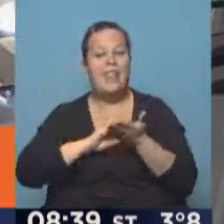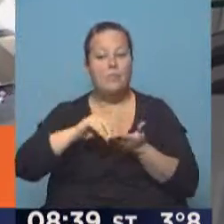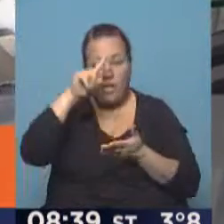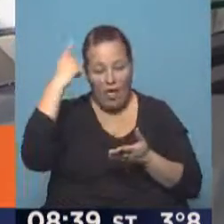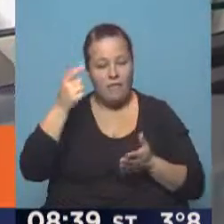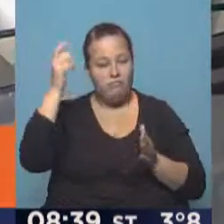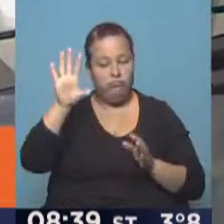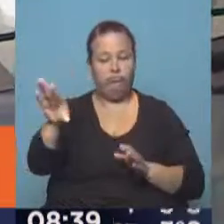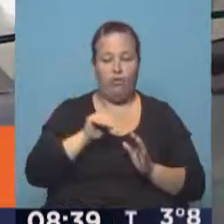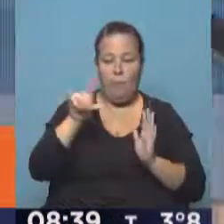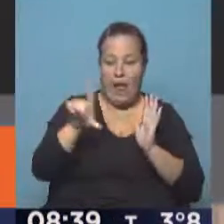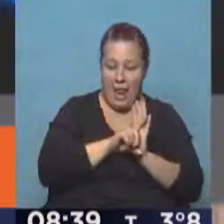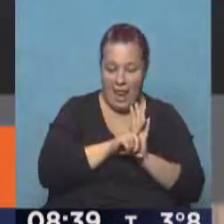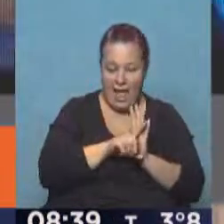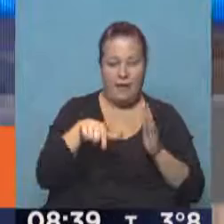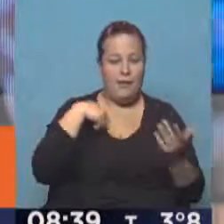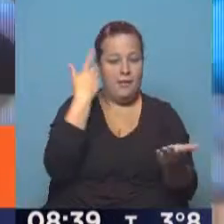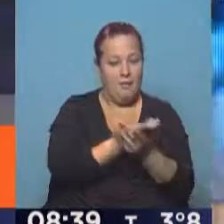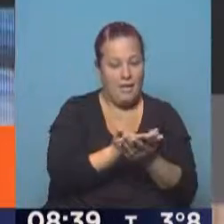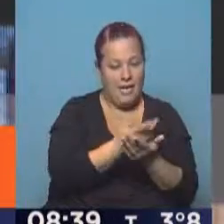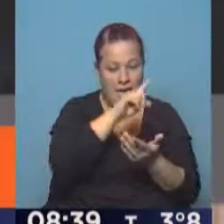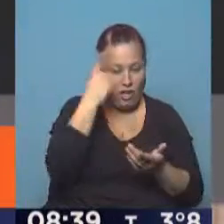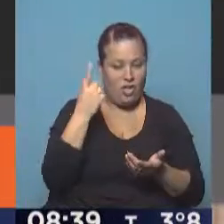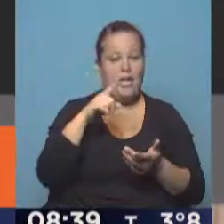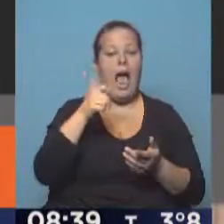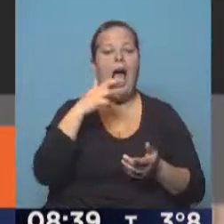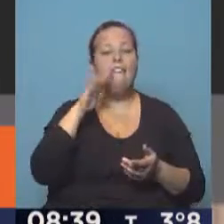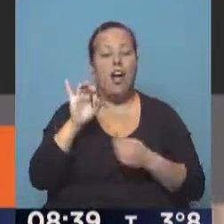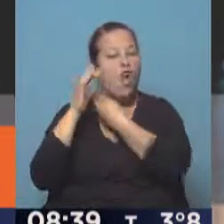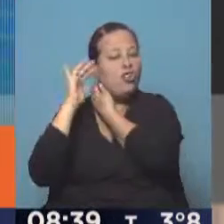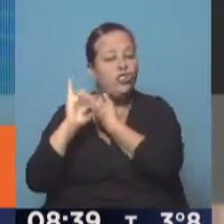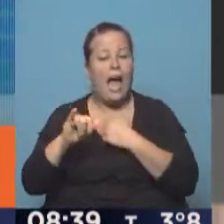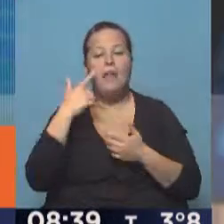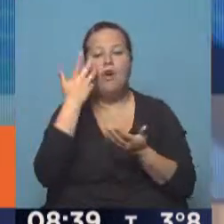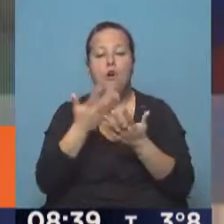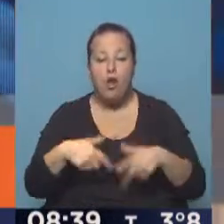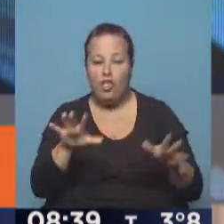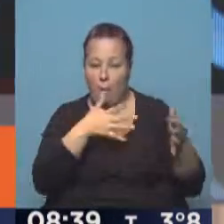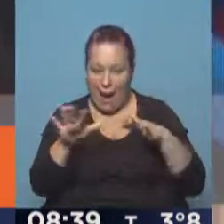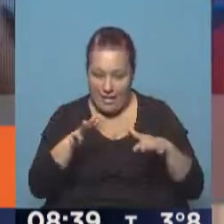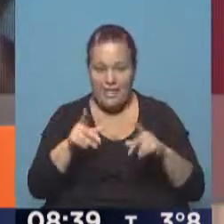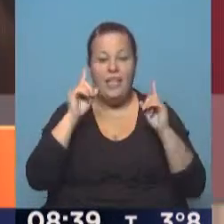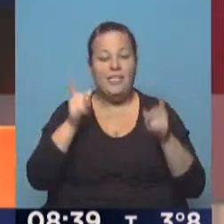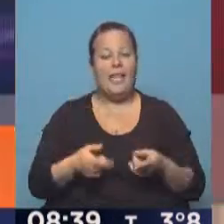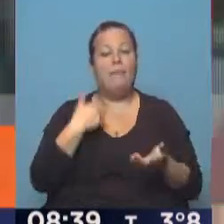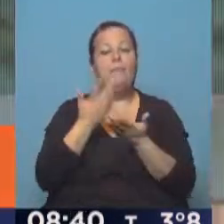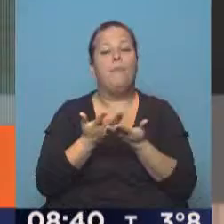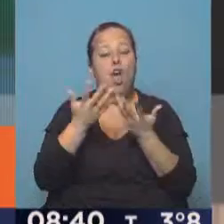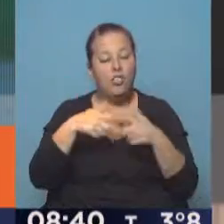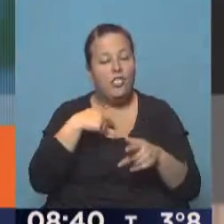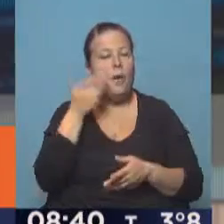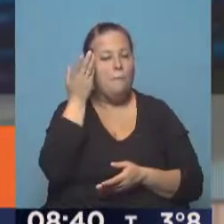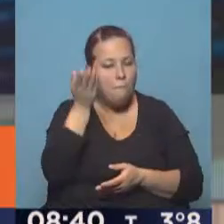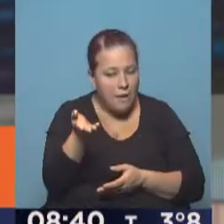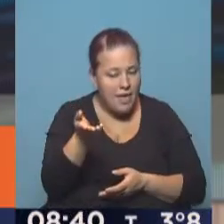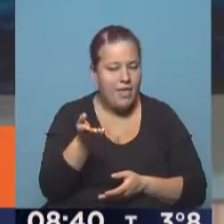tomó la ley que nosotros hemos presentado en Nacional, diputado Álvaro González, ha presentado un proyecto similar. Inclusive en el proyecto de ley estamos pidiendo